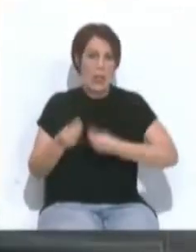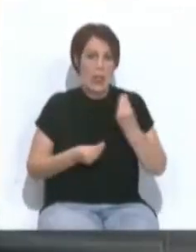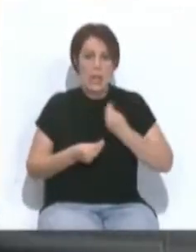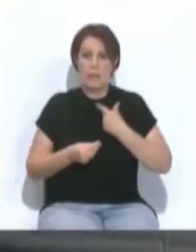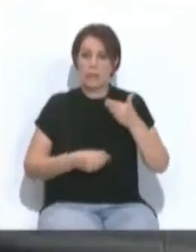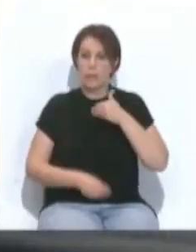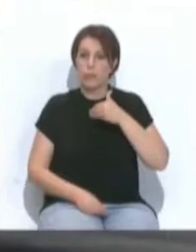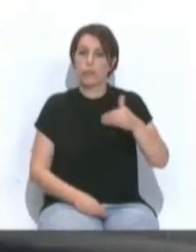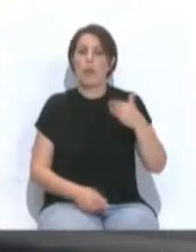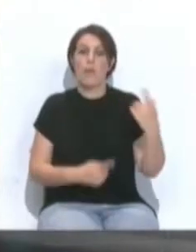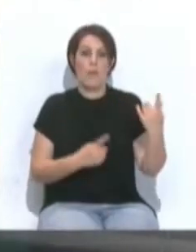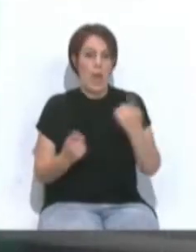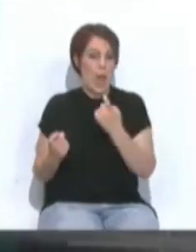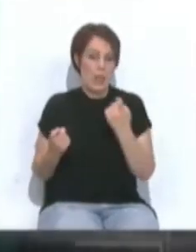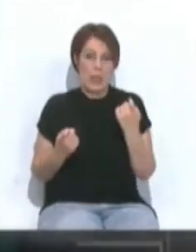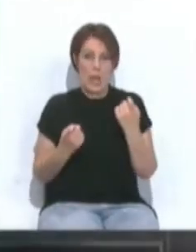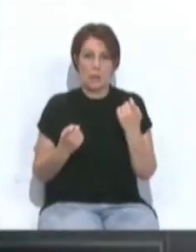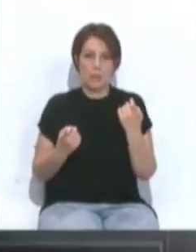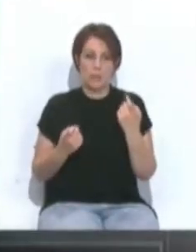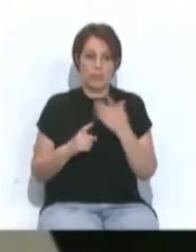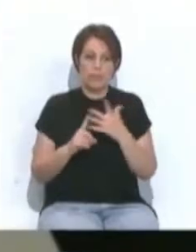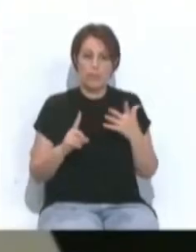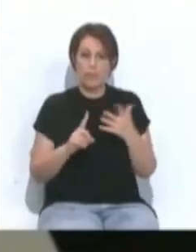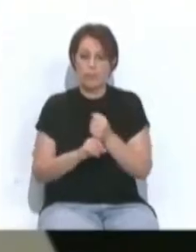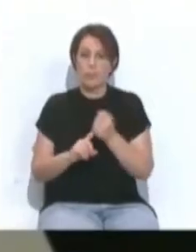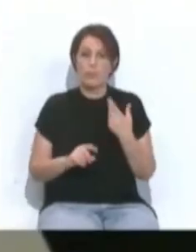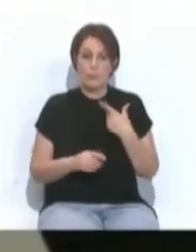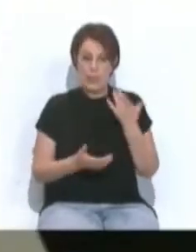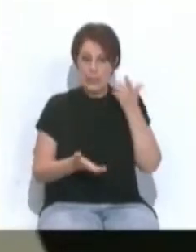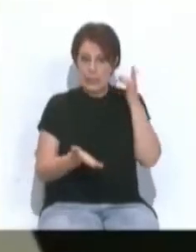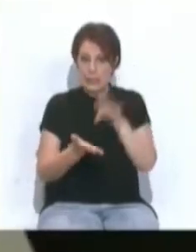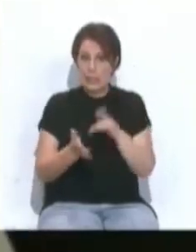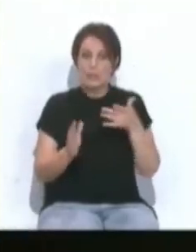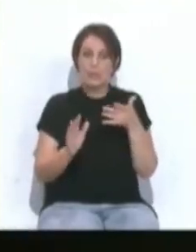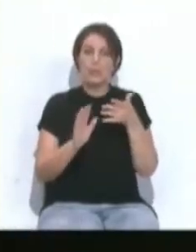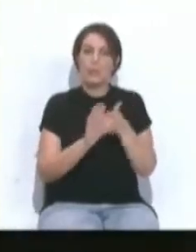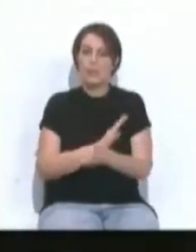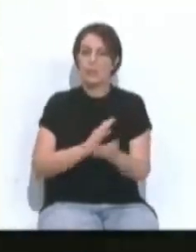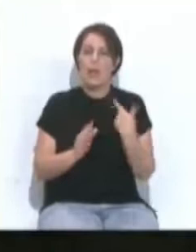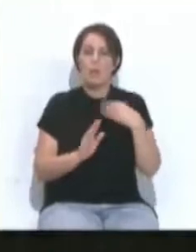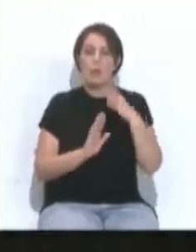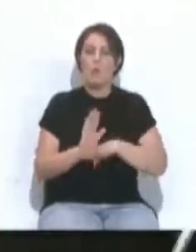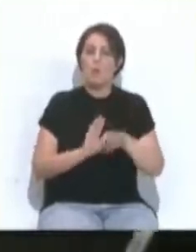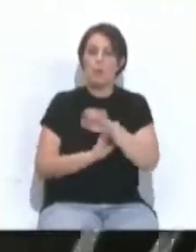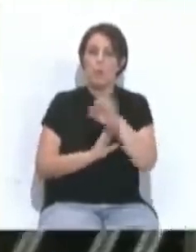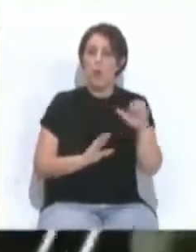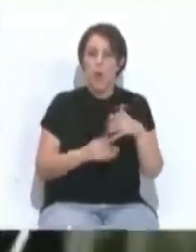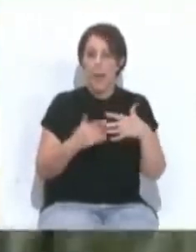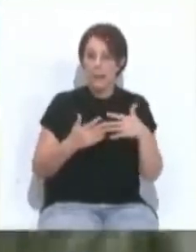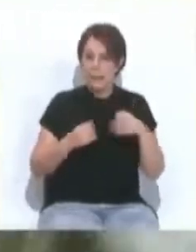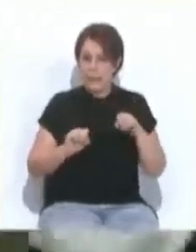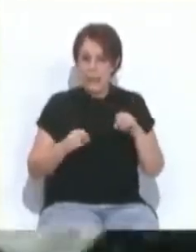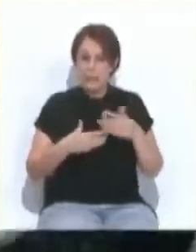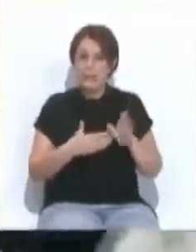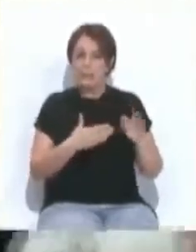aquellos horizontes que nos quedan por alcanzar. Esta cita supondrá la culminación al programa europeo Handshake,